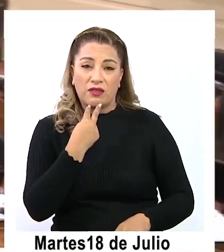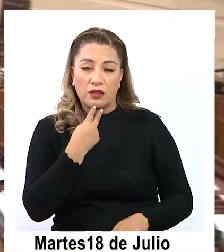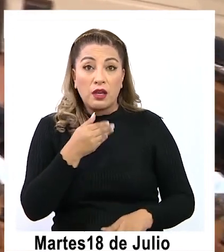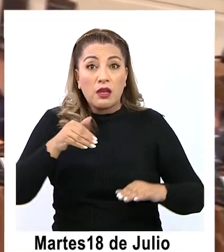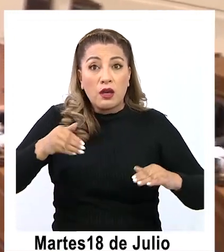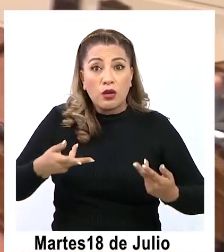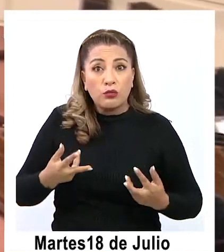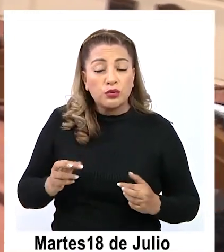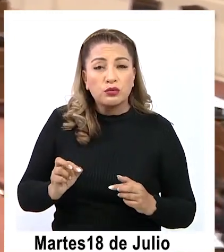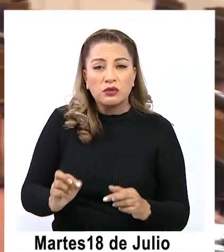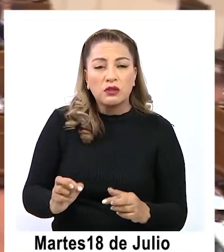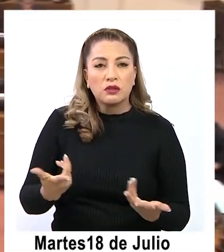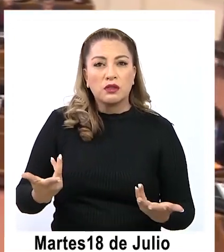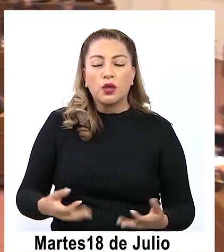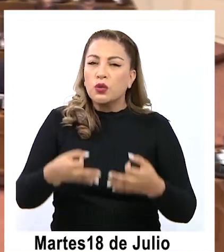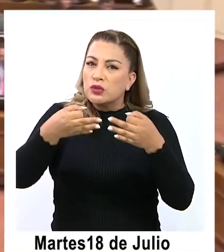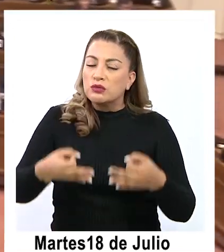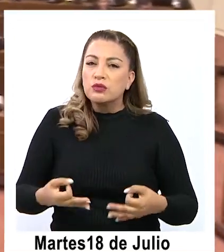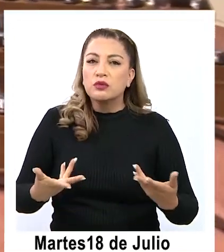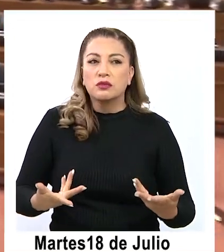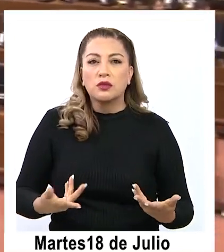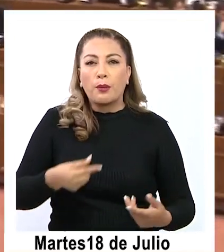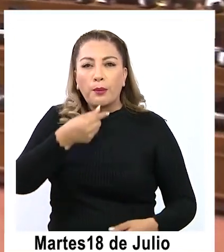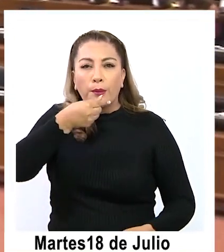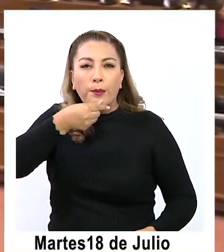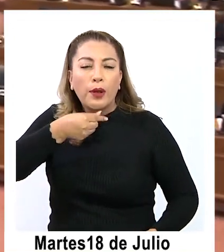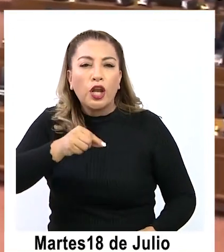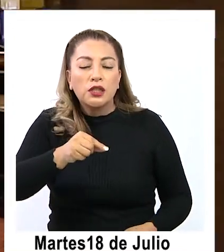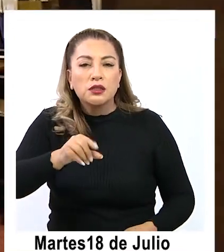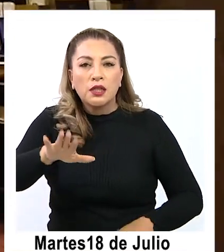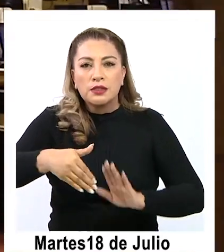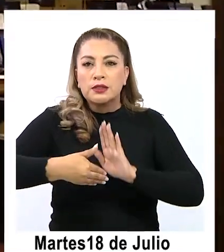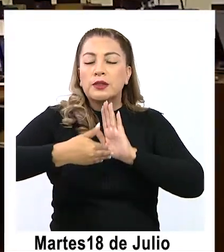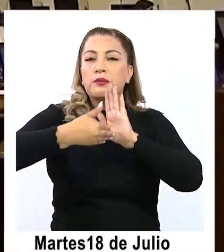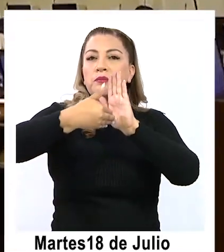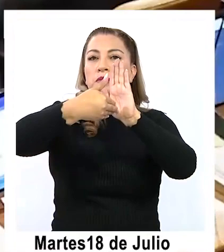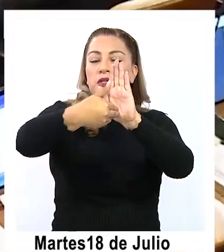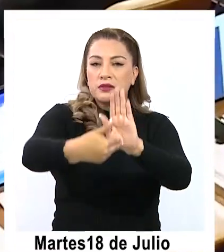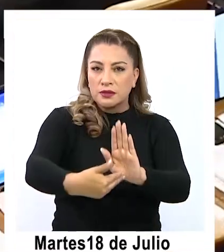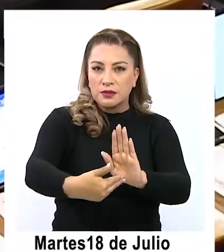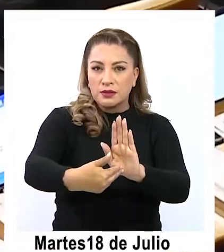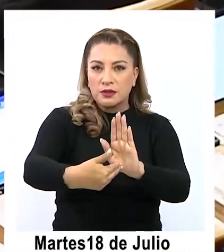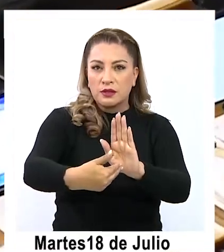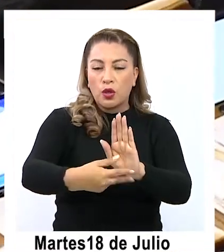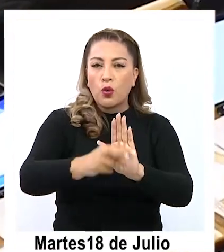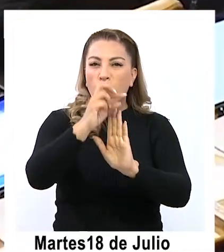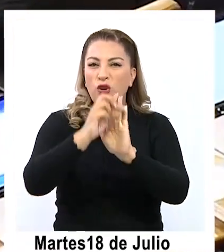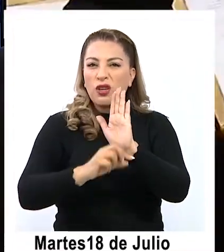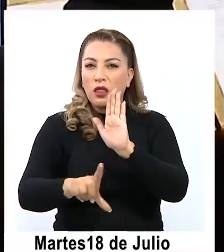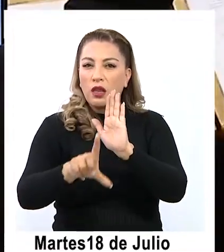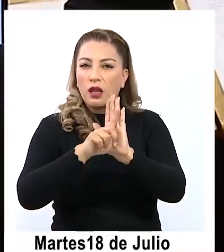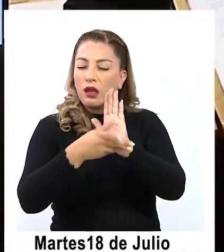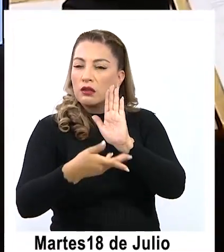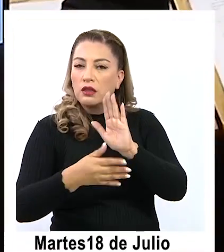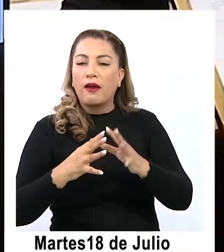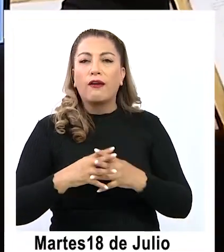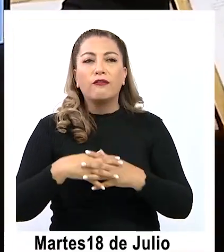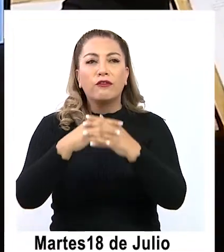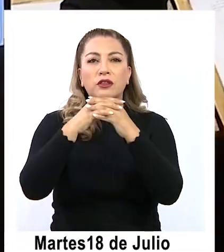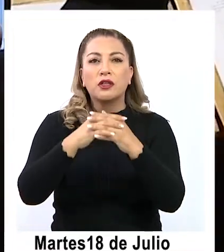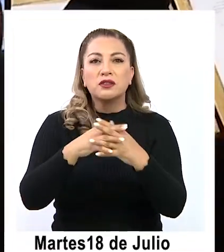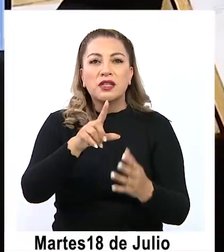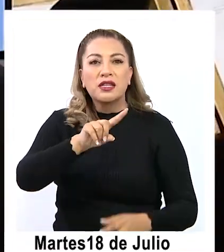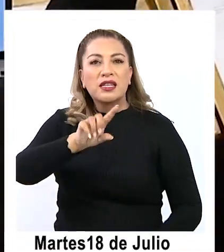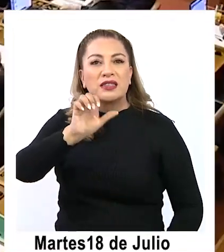oportunidad estamos justamente a puertas de poder presentar un eh proyecto de ley que fortalece el